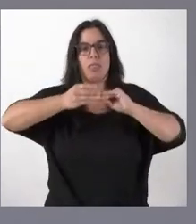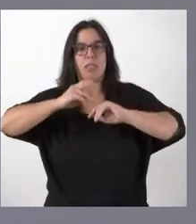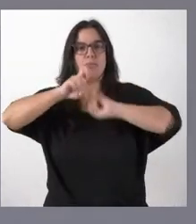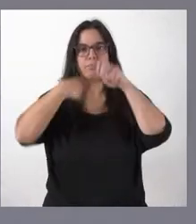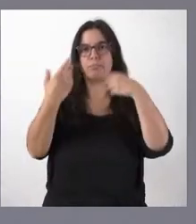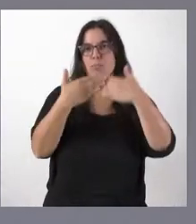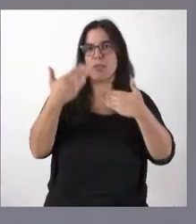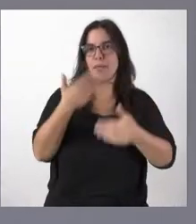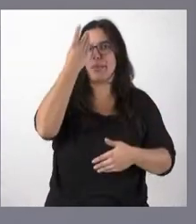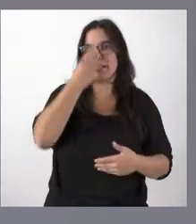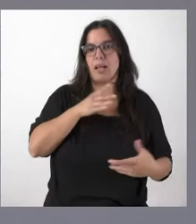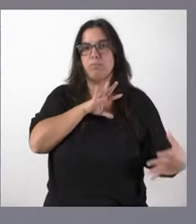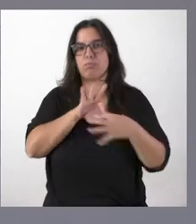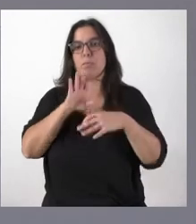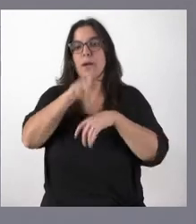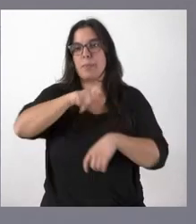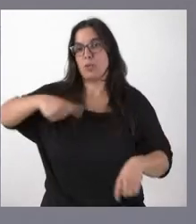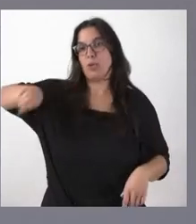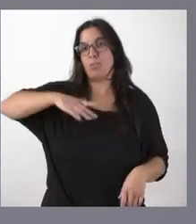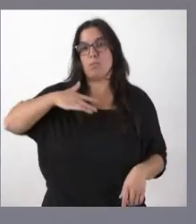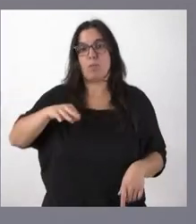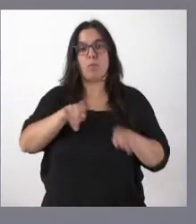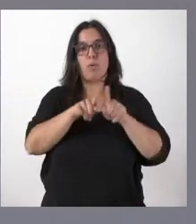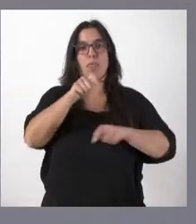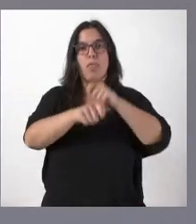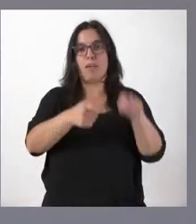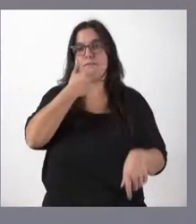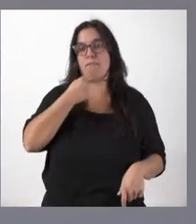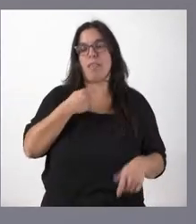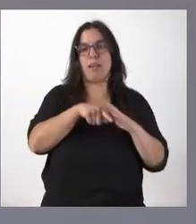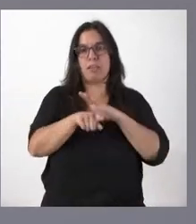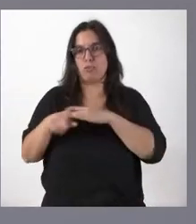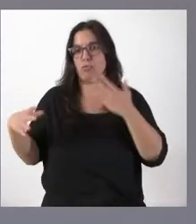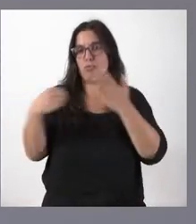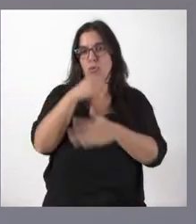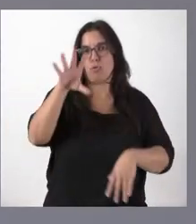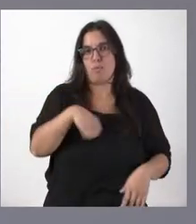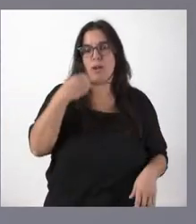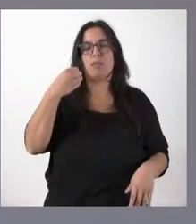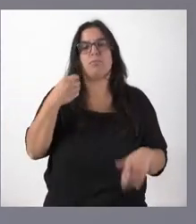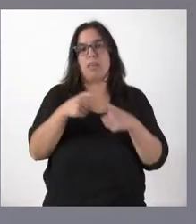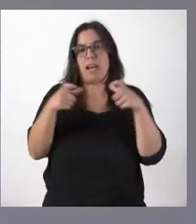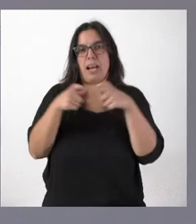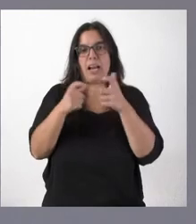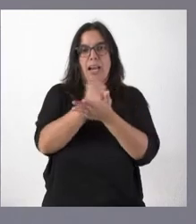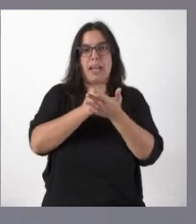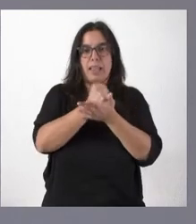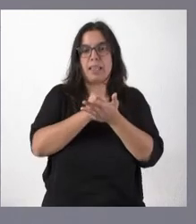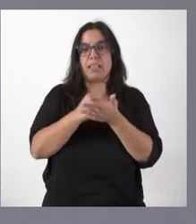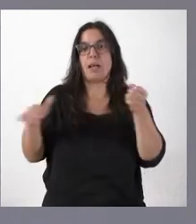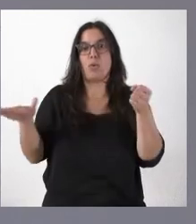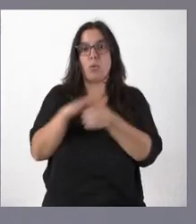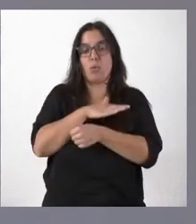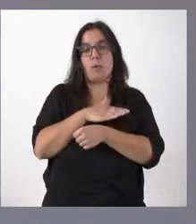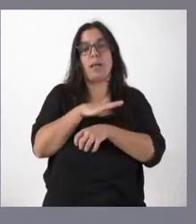digitalización que nos permite a los ciudadanos, lógicamente, facilitar nuestra vida y adquirir estas recetas que son financiadas en todo o en